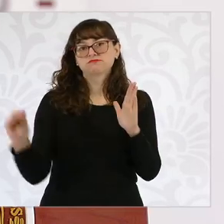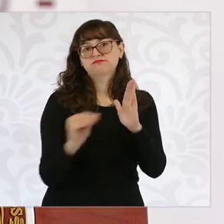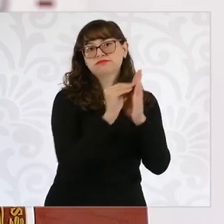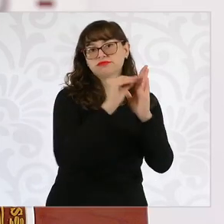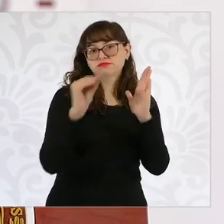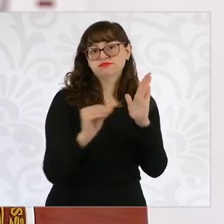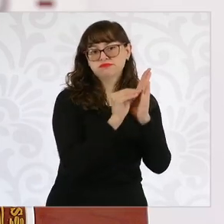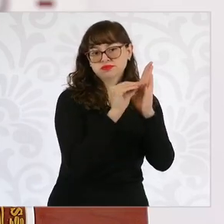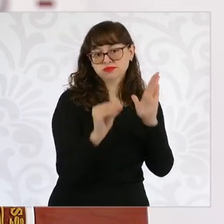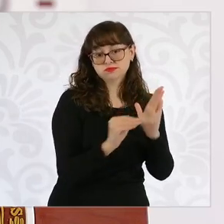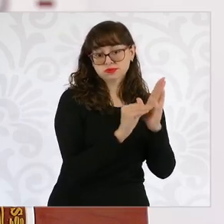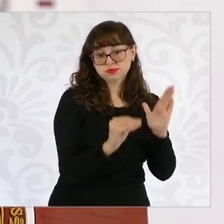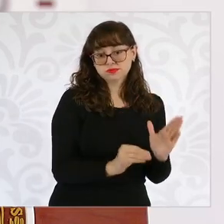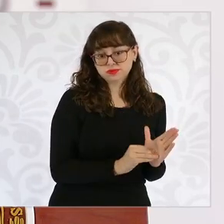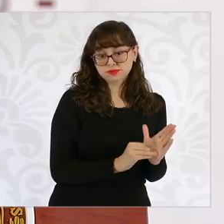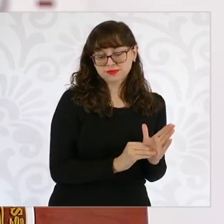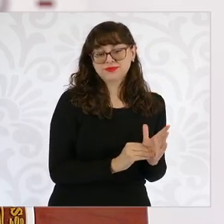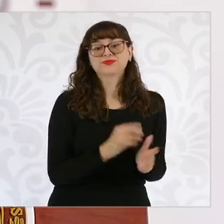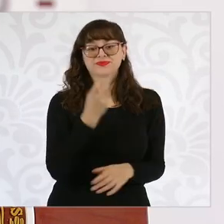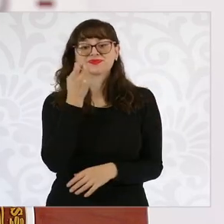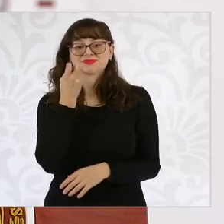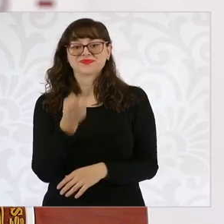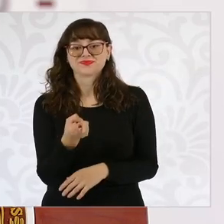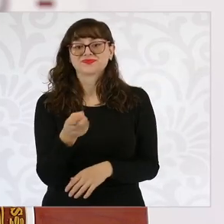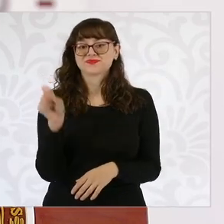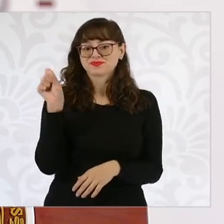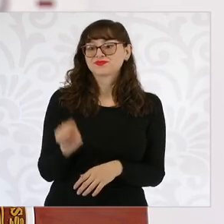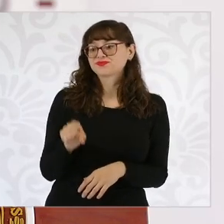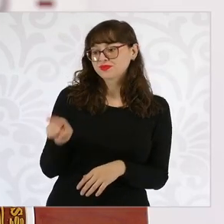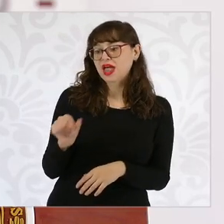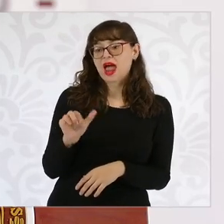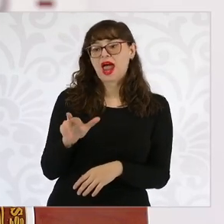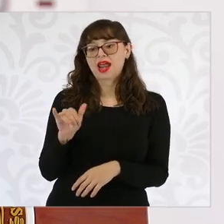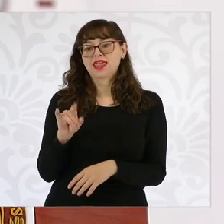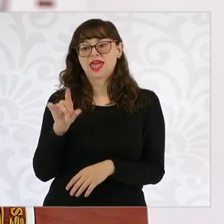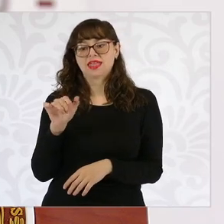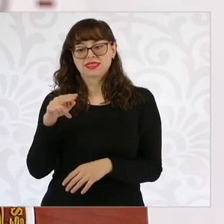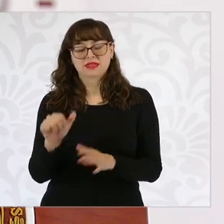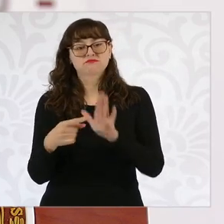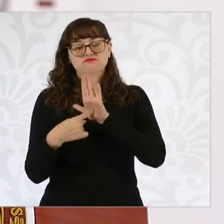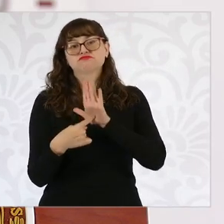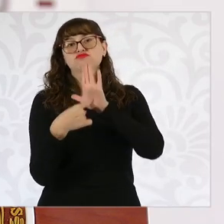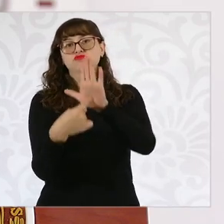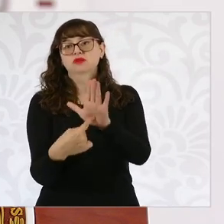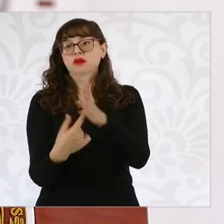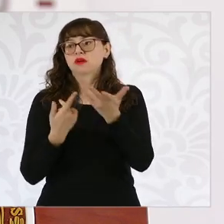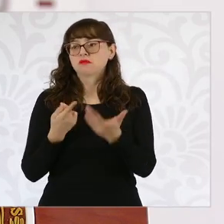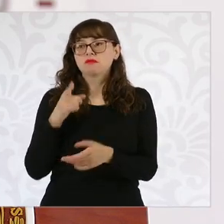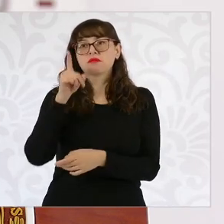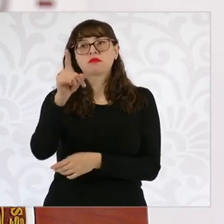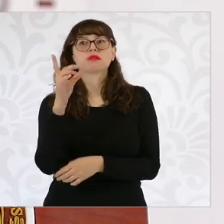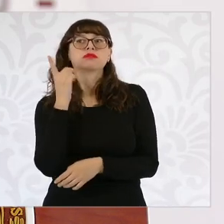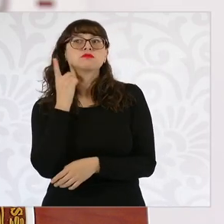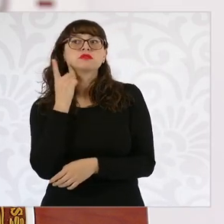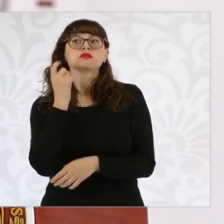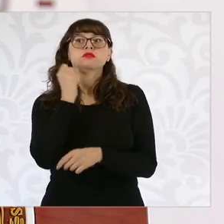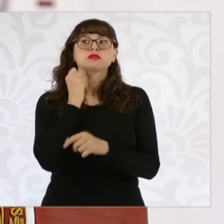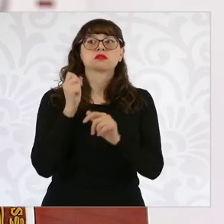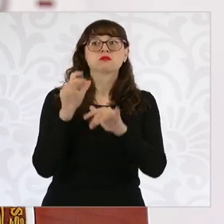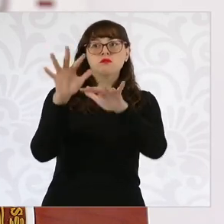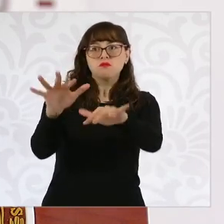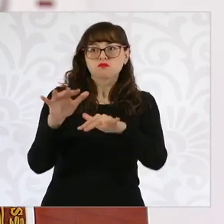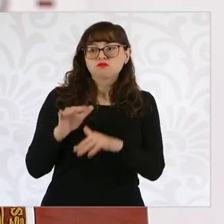Nos va a dar toda la información de en qué momento está este proceso, quiénes votaron